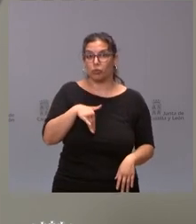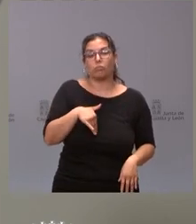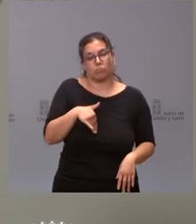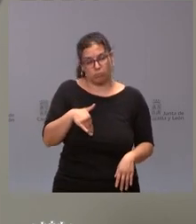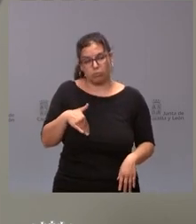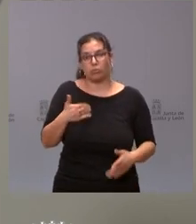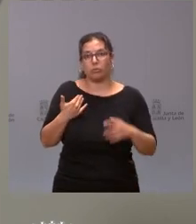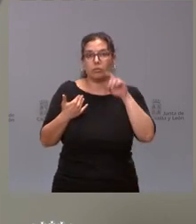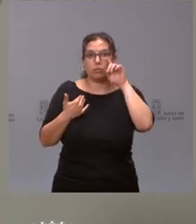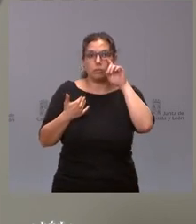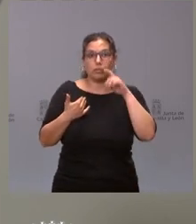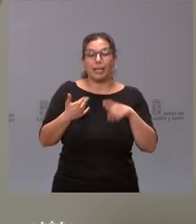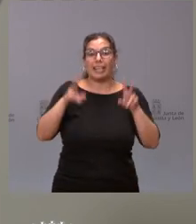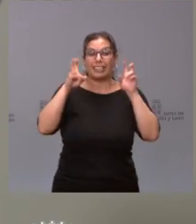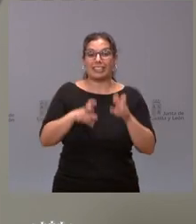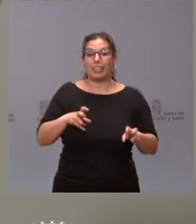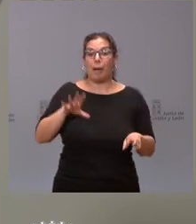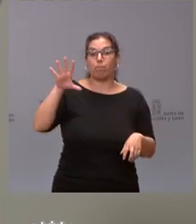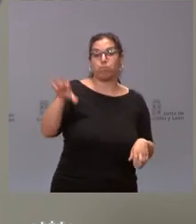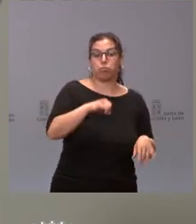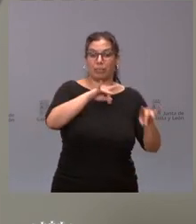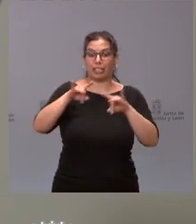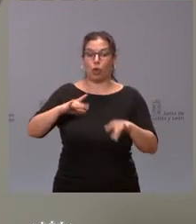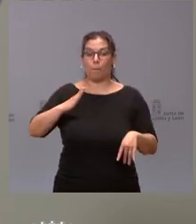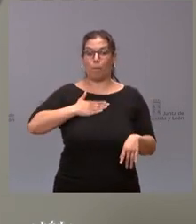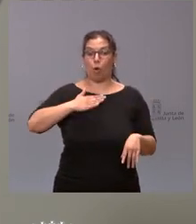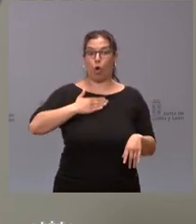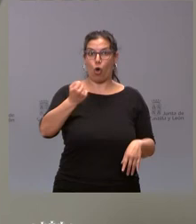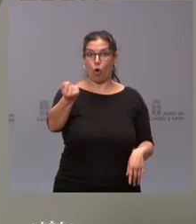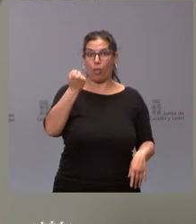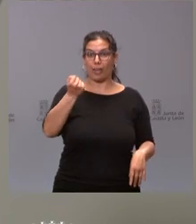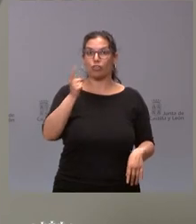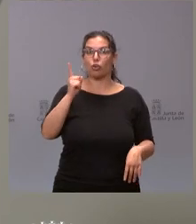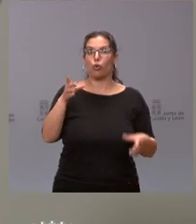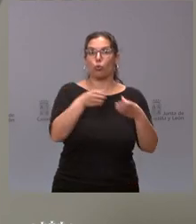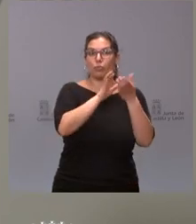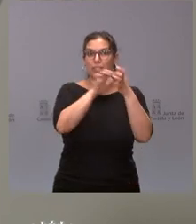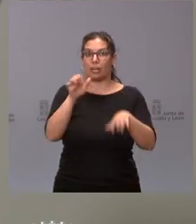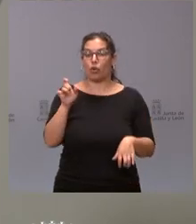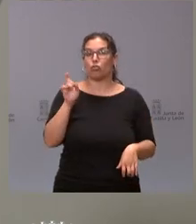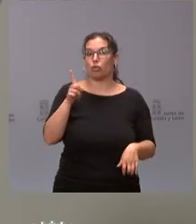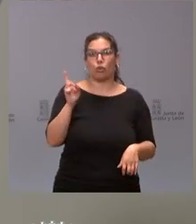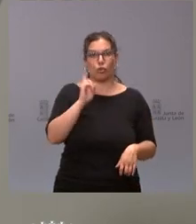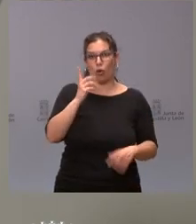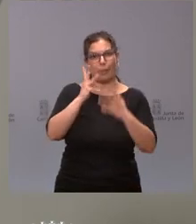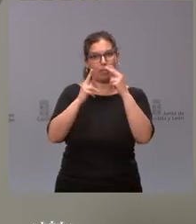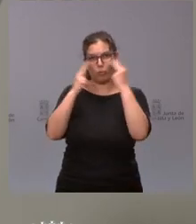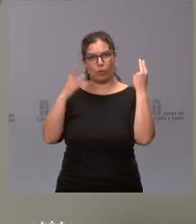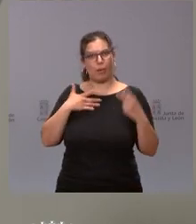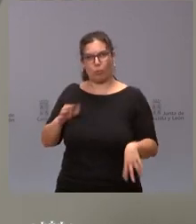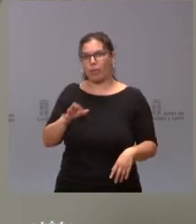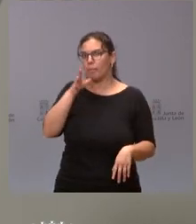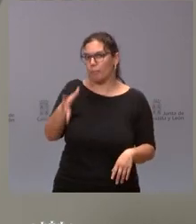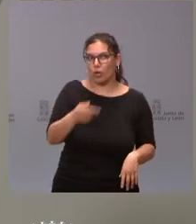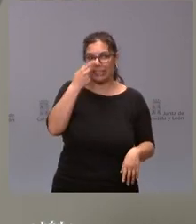la capacidad de expropiar no es una capacidad solo de la Junta de Castilla y León es del conjunto de las administraciones públicas bien por